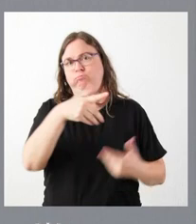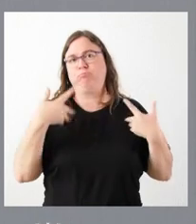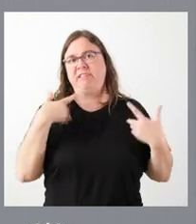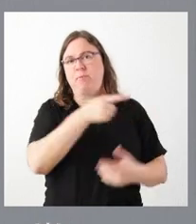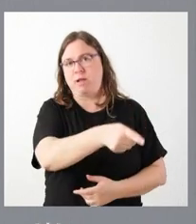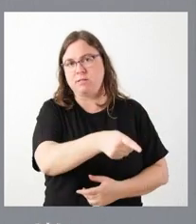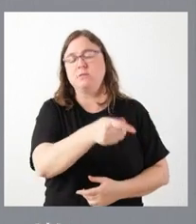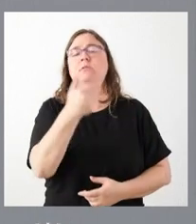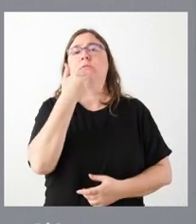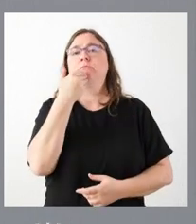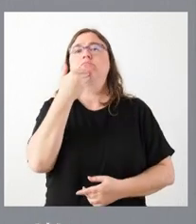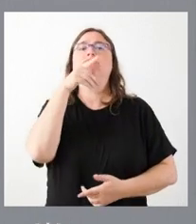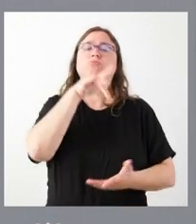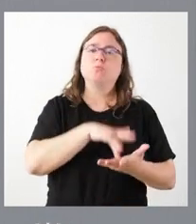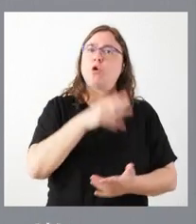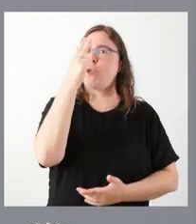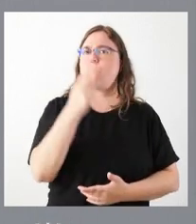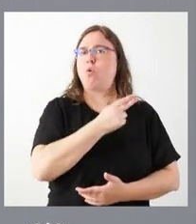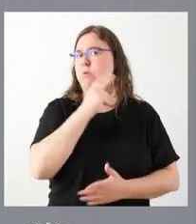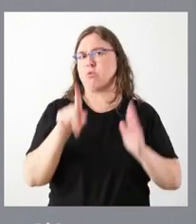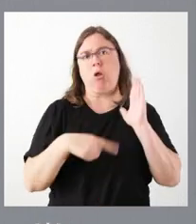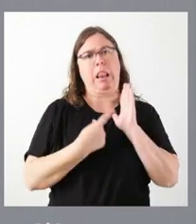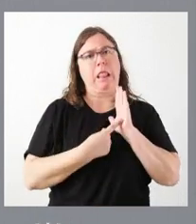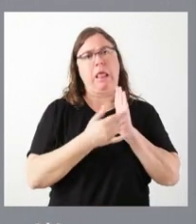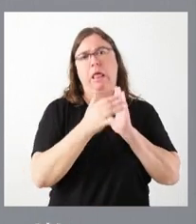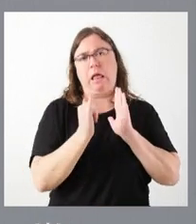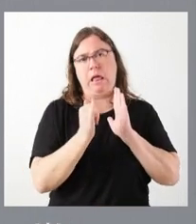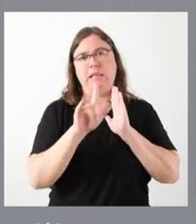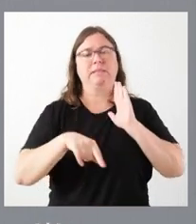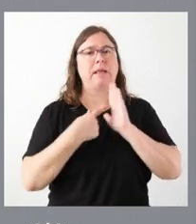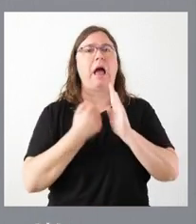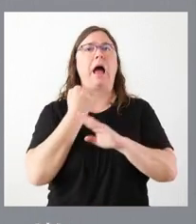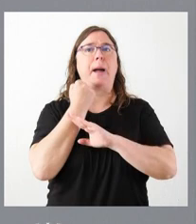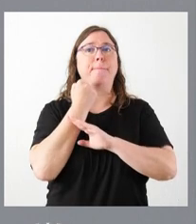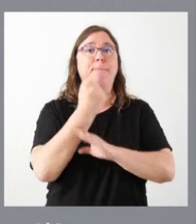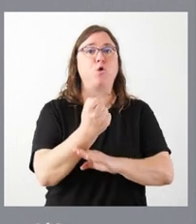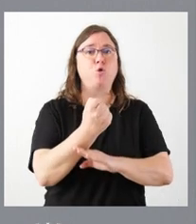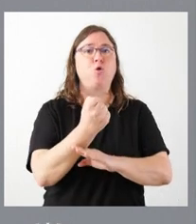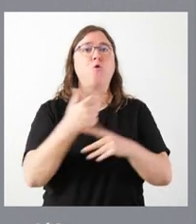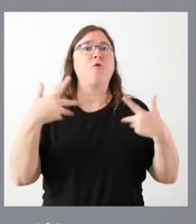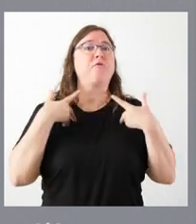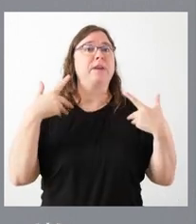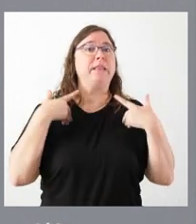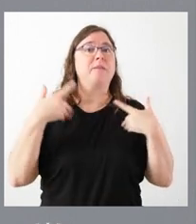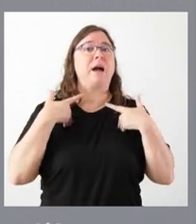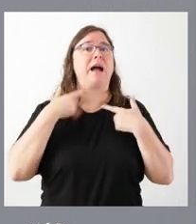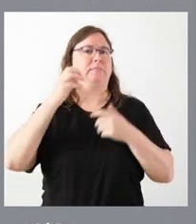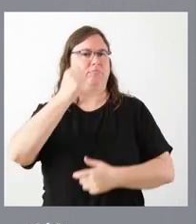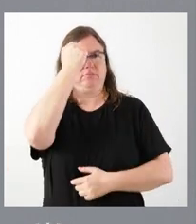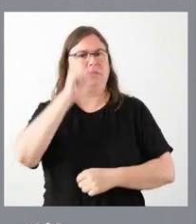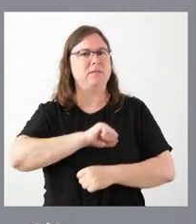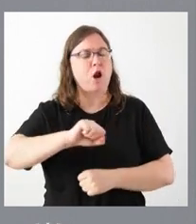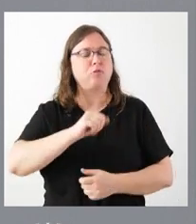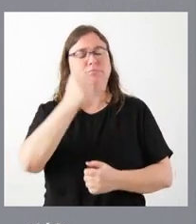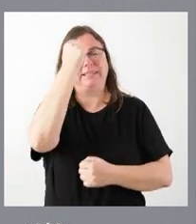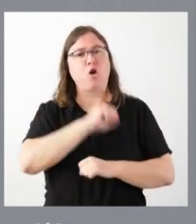claro compromiso que en Castilla y León se refleja en una ley integral de apoyo a las víctimas del terrorismo y una política muy